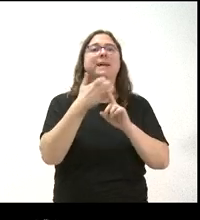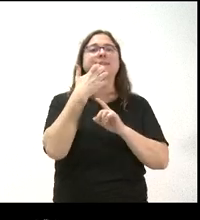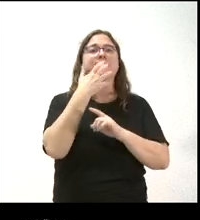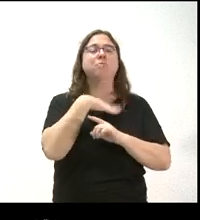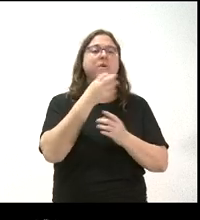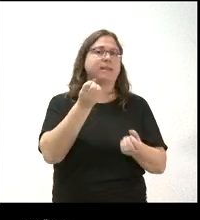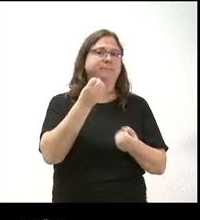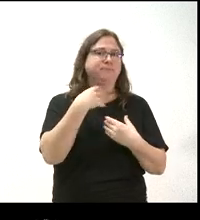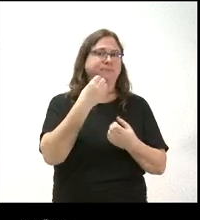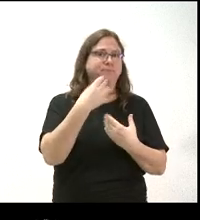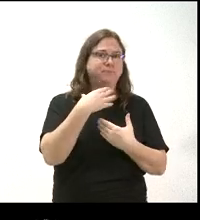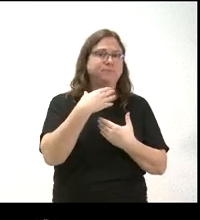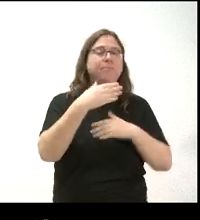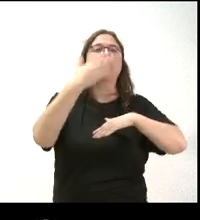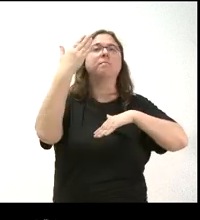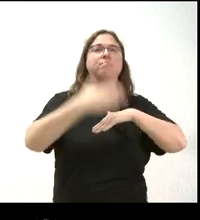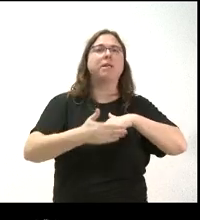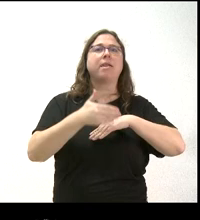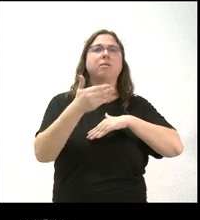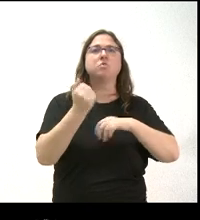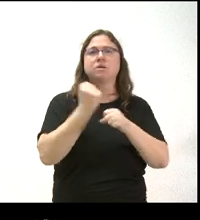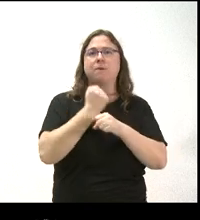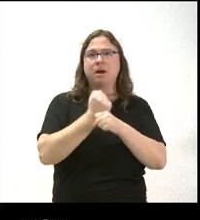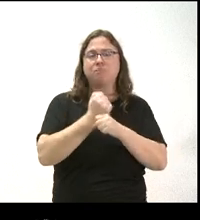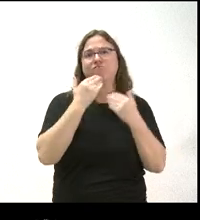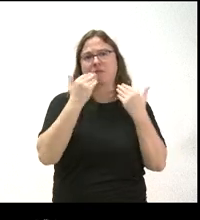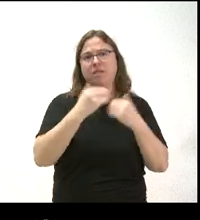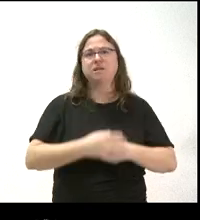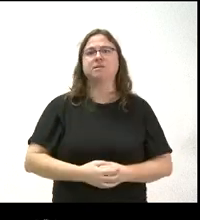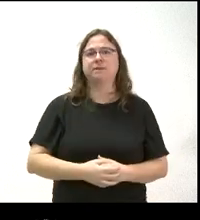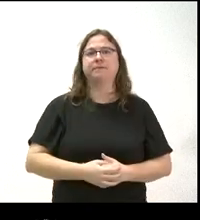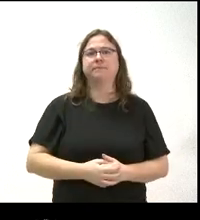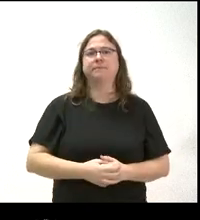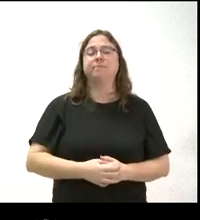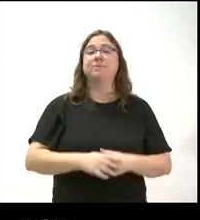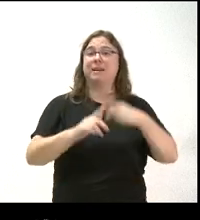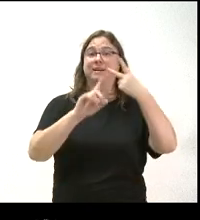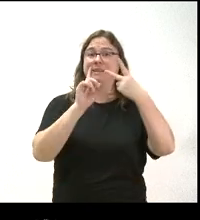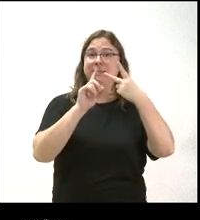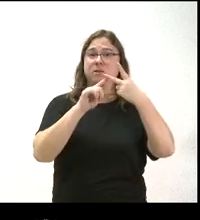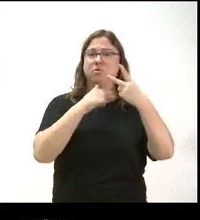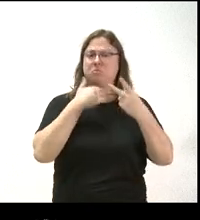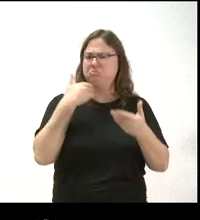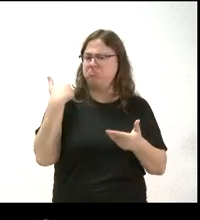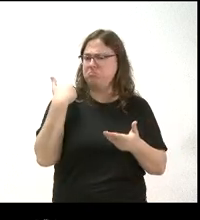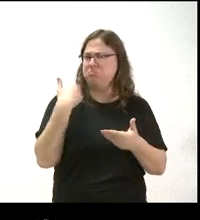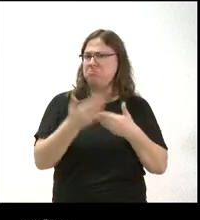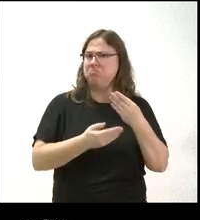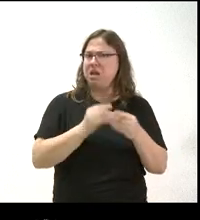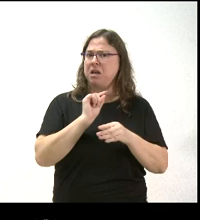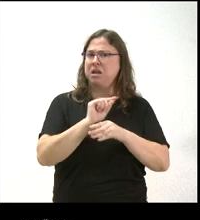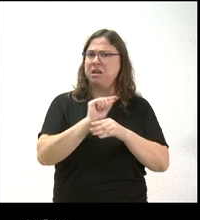informar los platos con los que se trabaja, lo agradecería. En segundo lugar, últimamente se está criticando